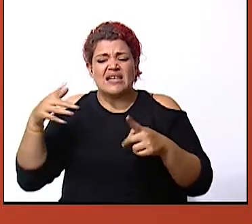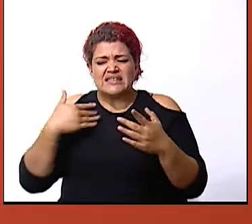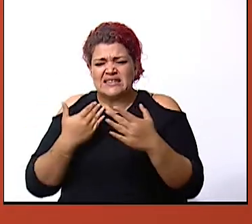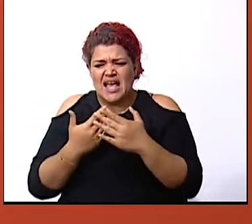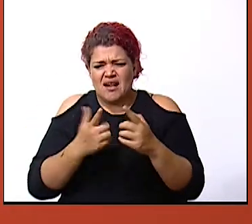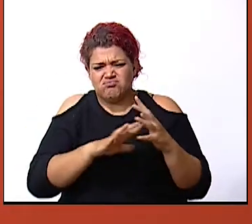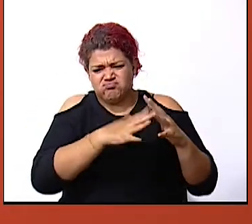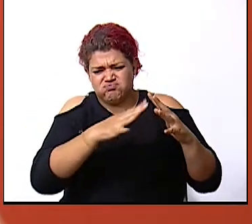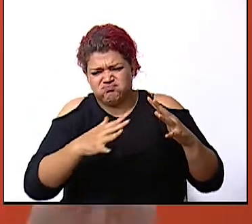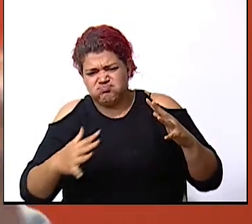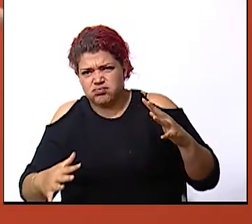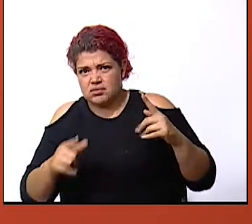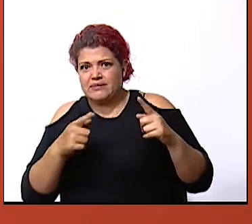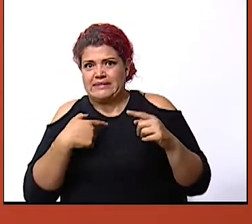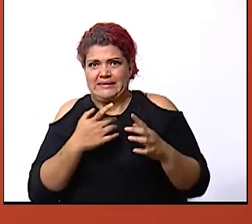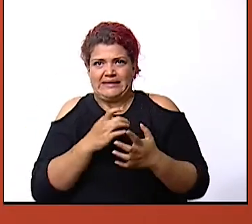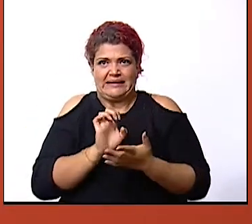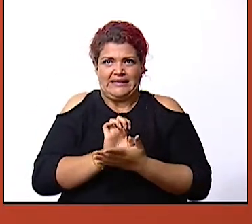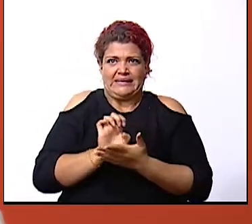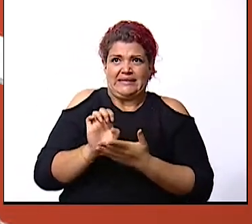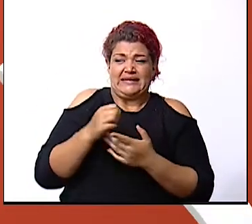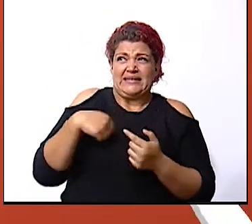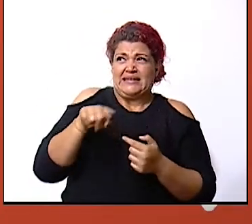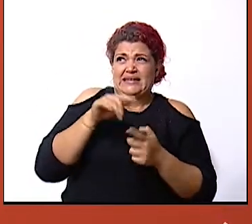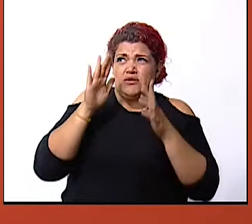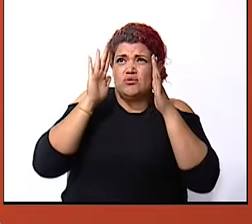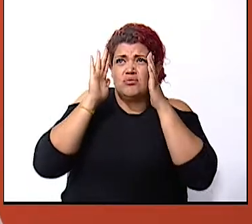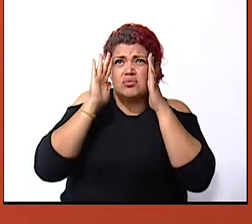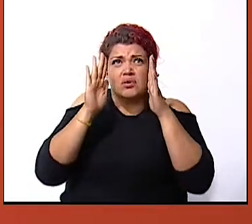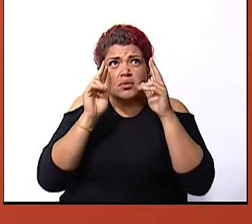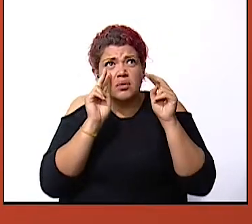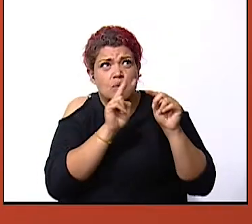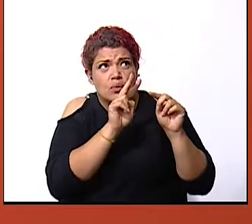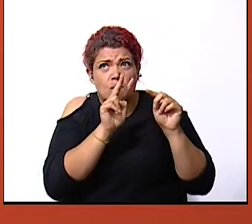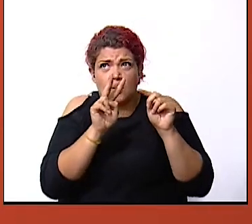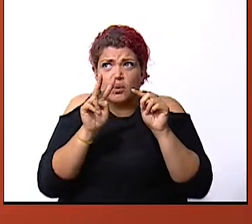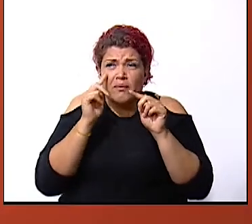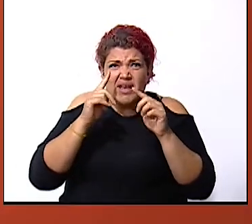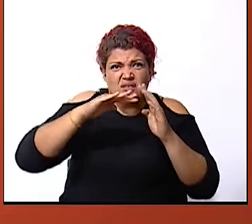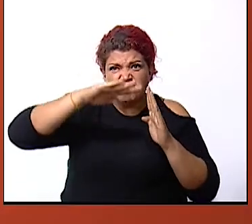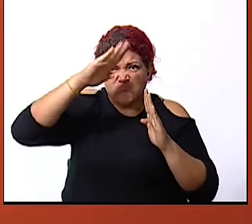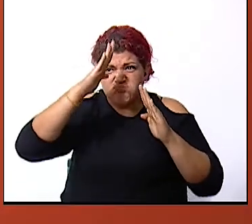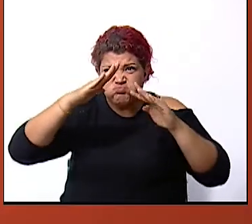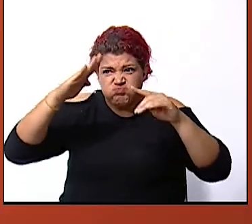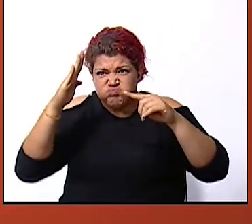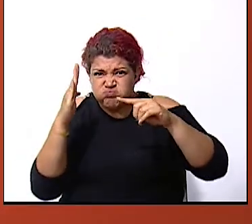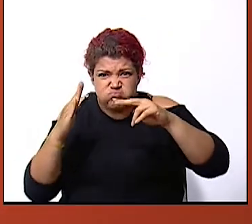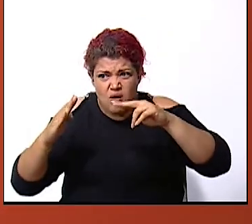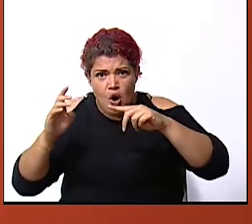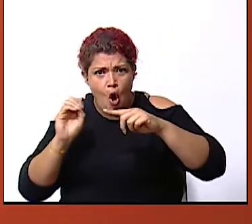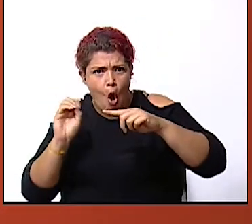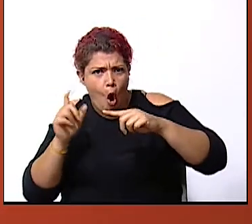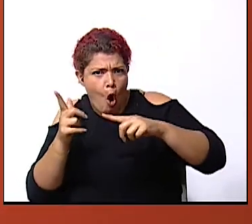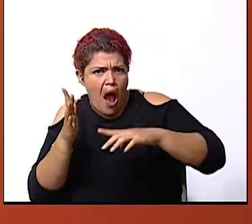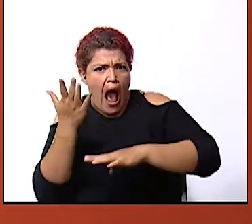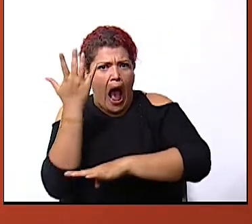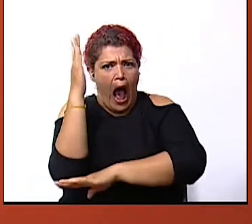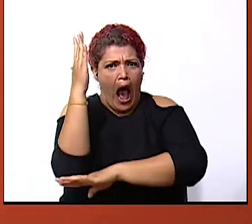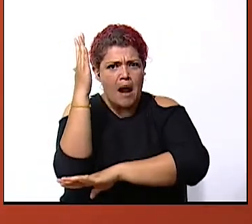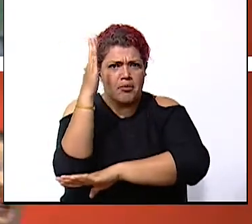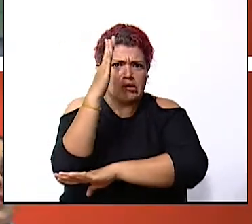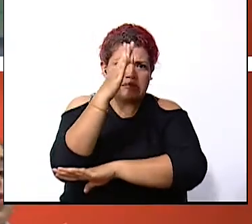deslizamientos tenemos que estar atentos a ver si hay algún tipo de grieta o si hay árboles que estén